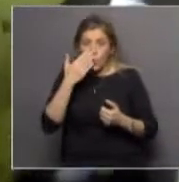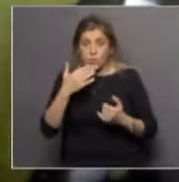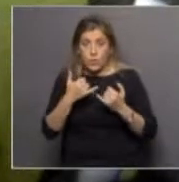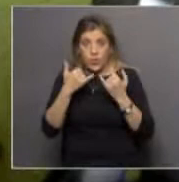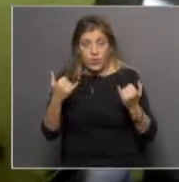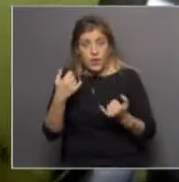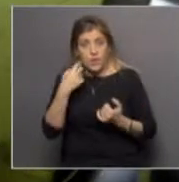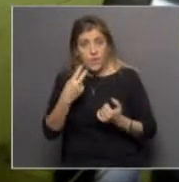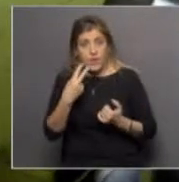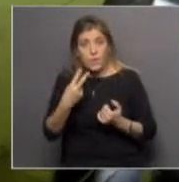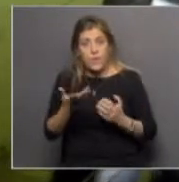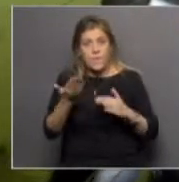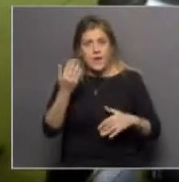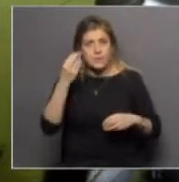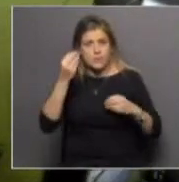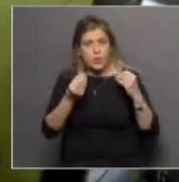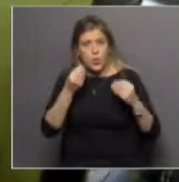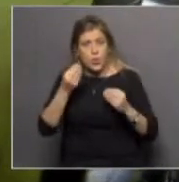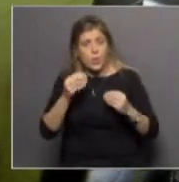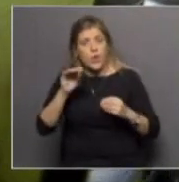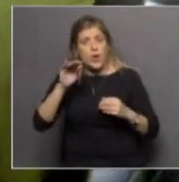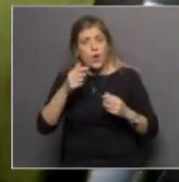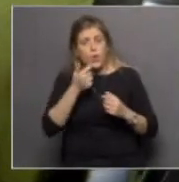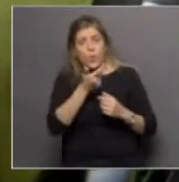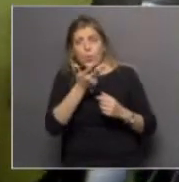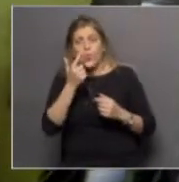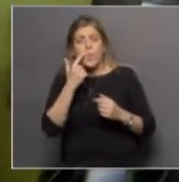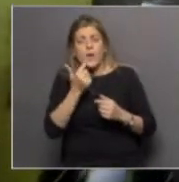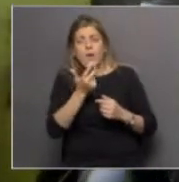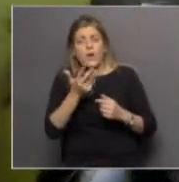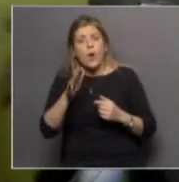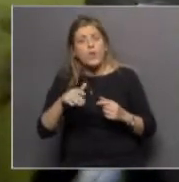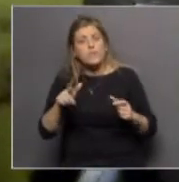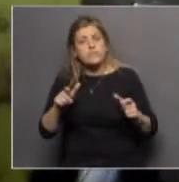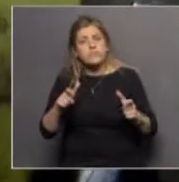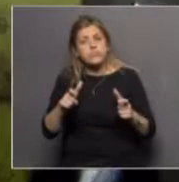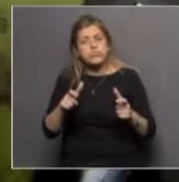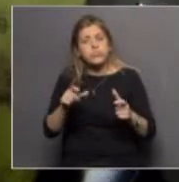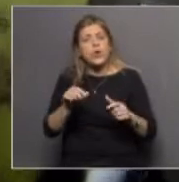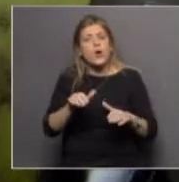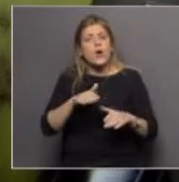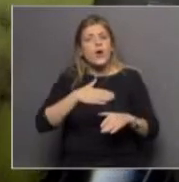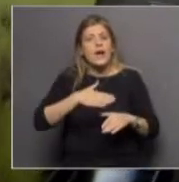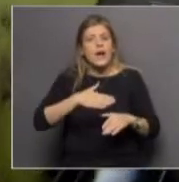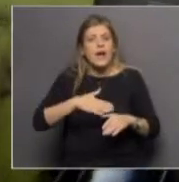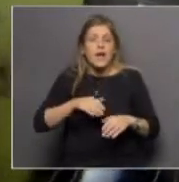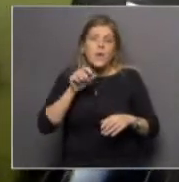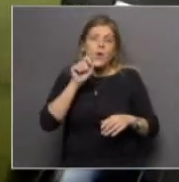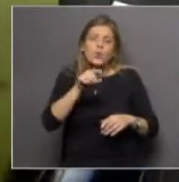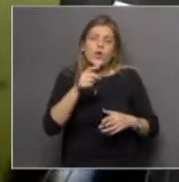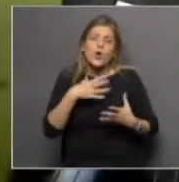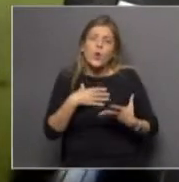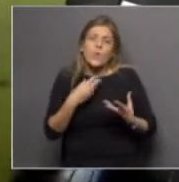algunos de los números más preocupantes descendían y daban una cierta sensación de calma ¿cómo está evaluando usted